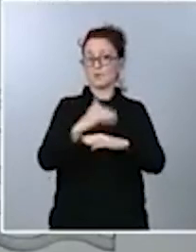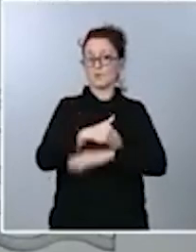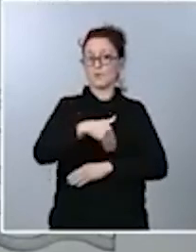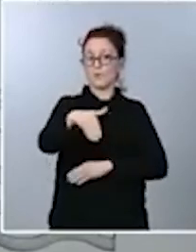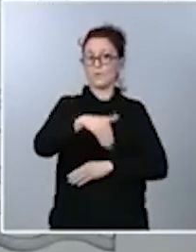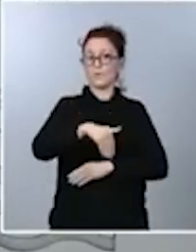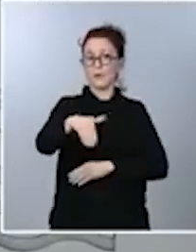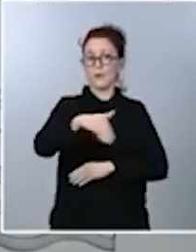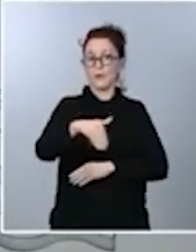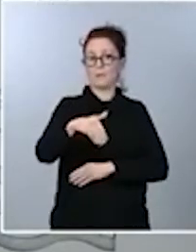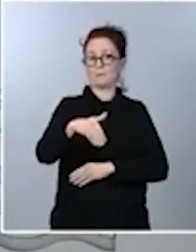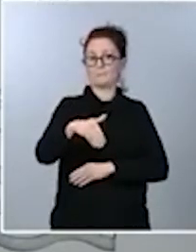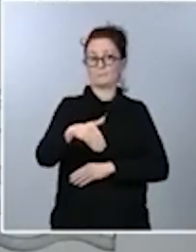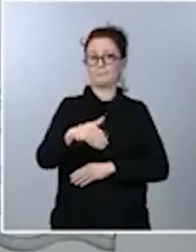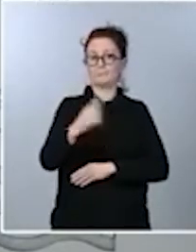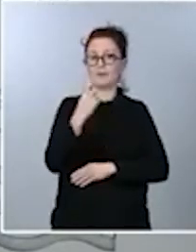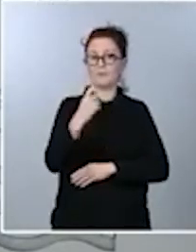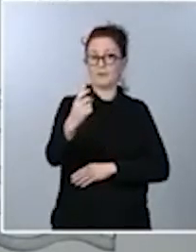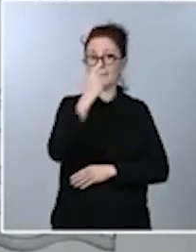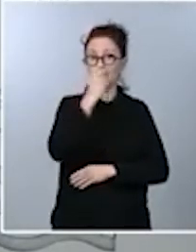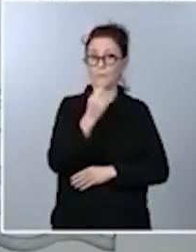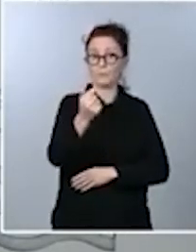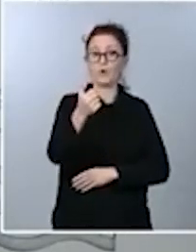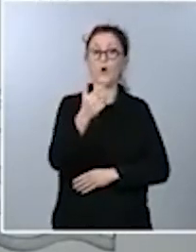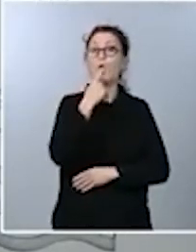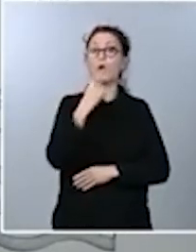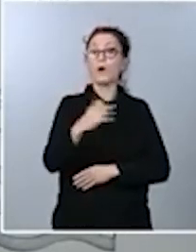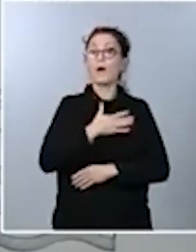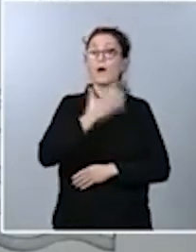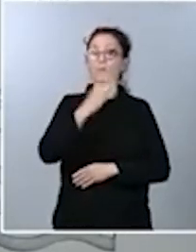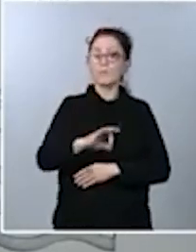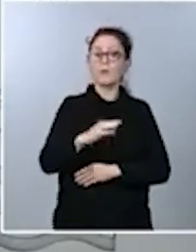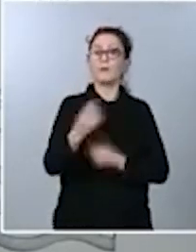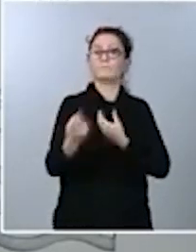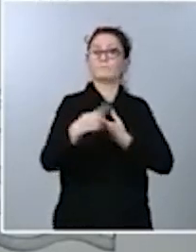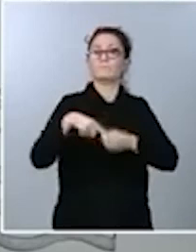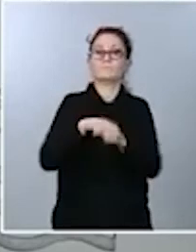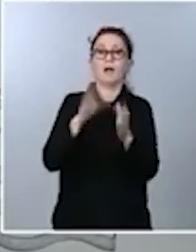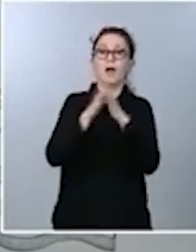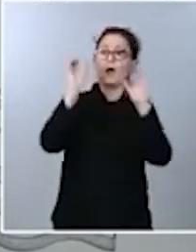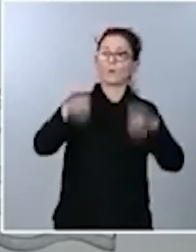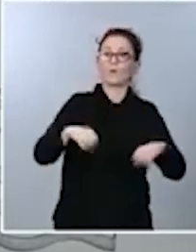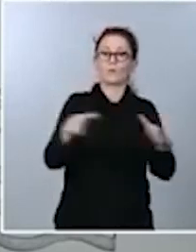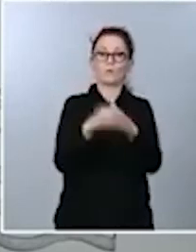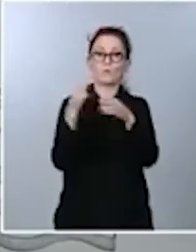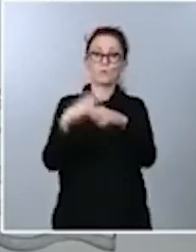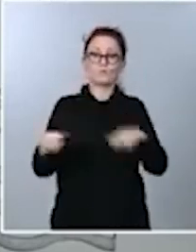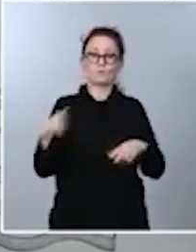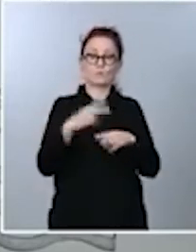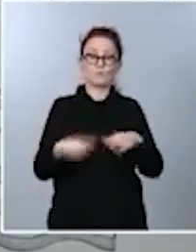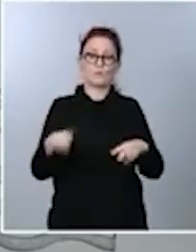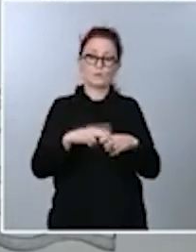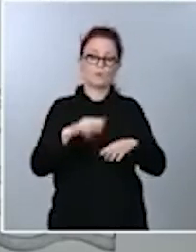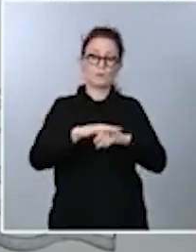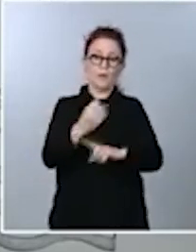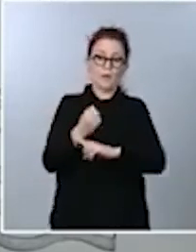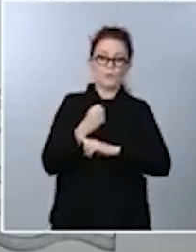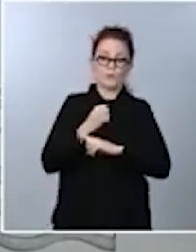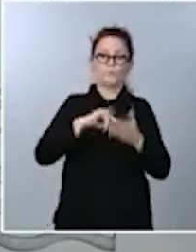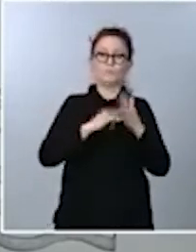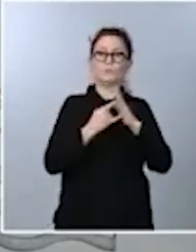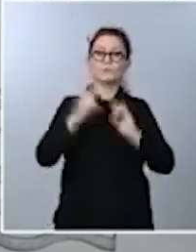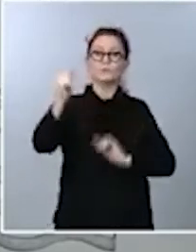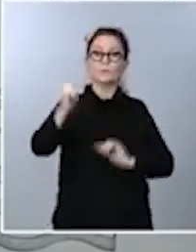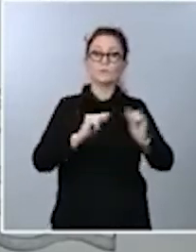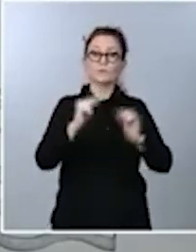así se pueda hacer con el concurso de todas las formaciones políticas que puedan apoyar este proyecto de presupuesto. Y ojalá, como decía,